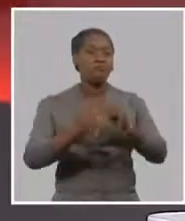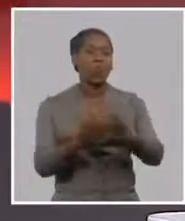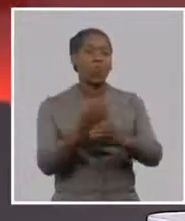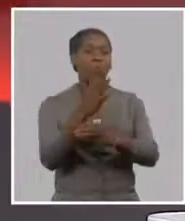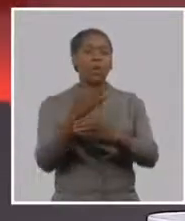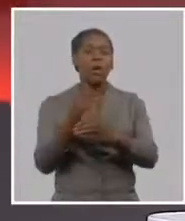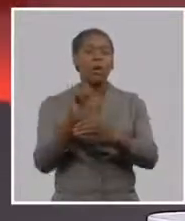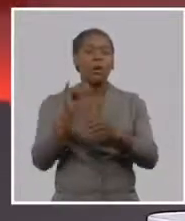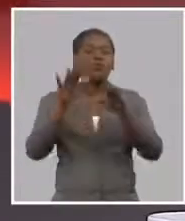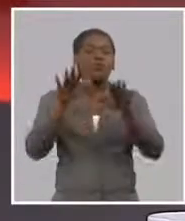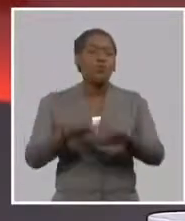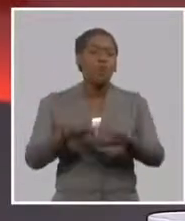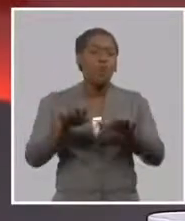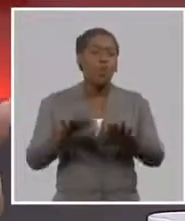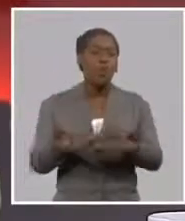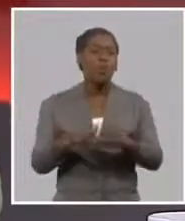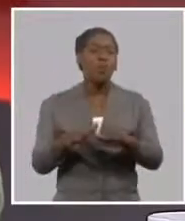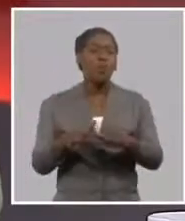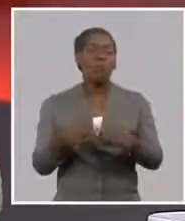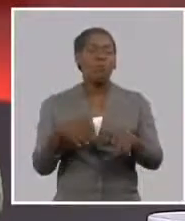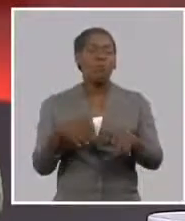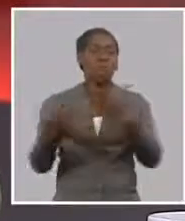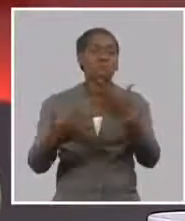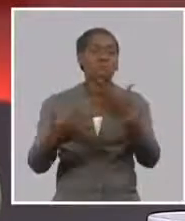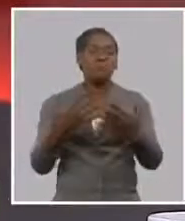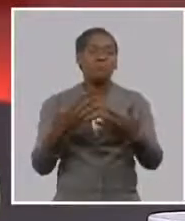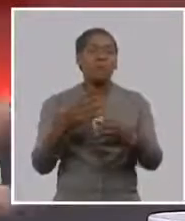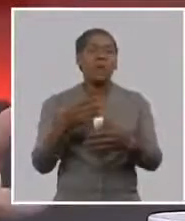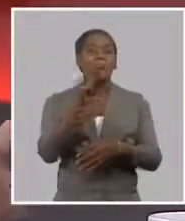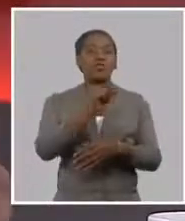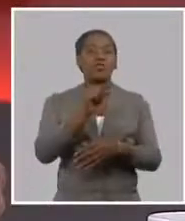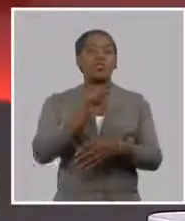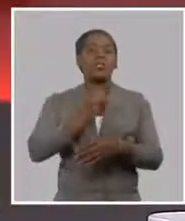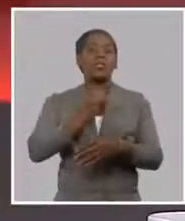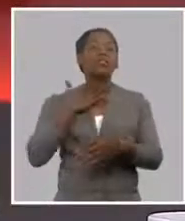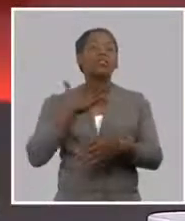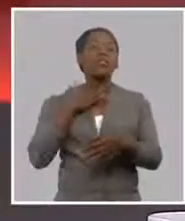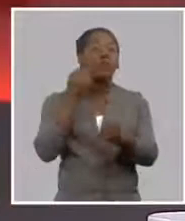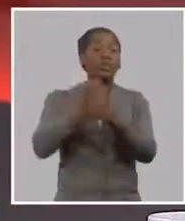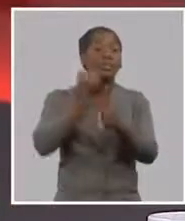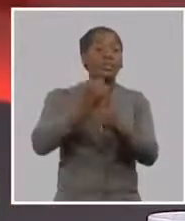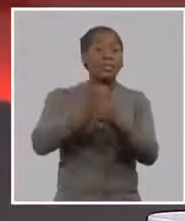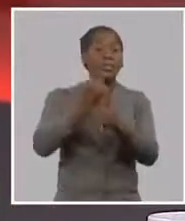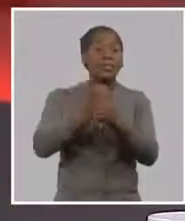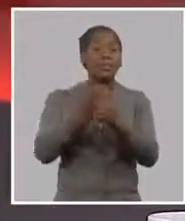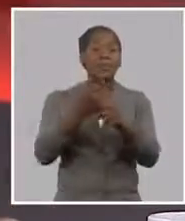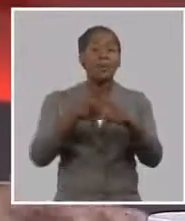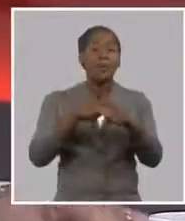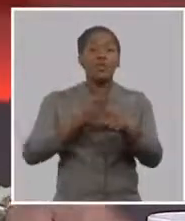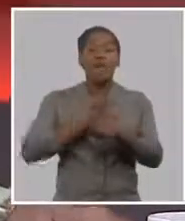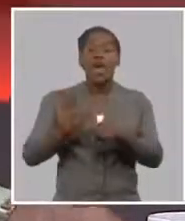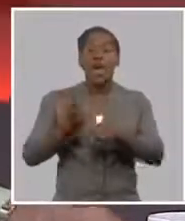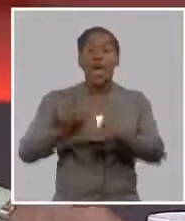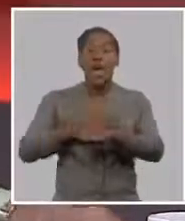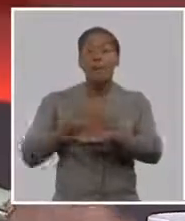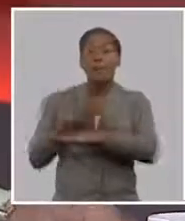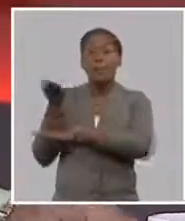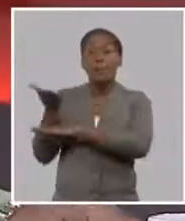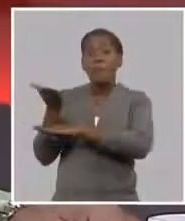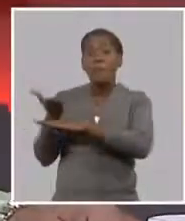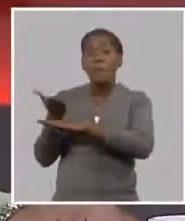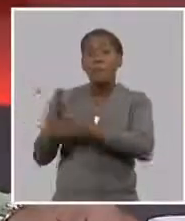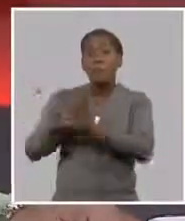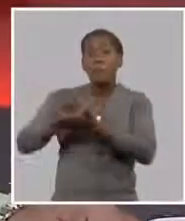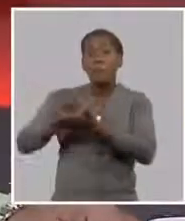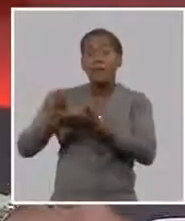base productiva y por lo tanto no le es suficiente el crédito que se otorga y tampoco bueno el